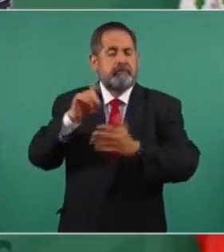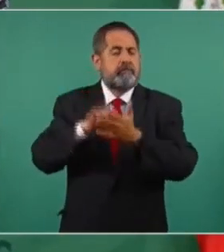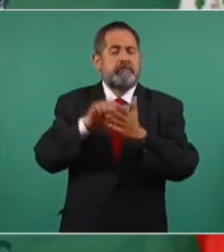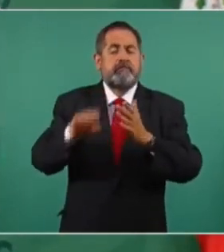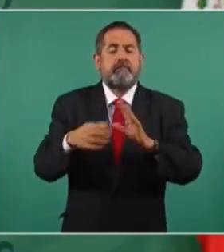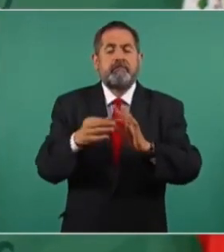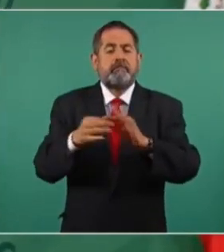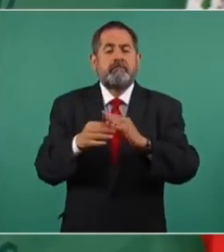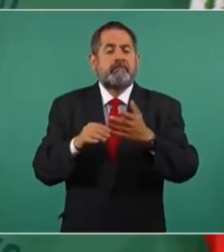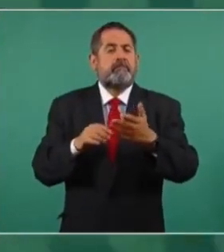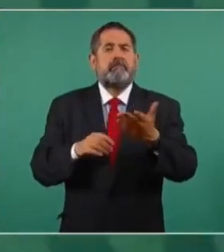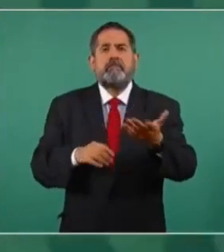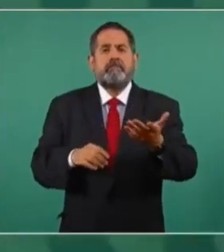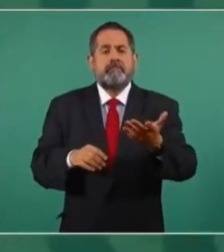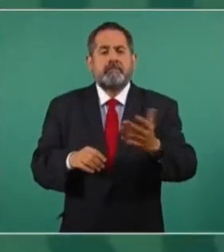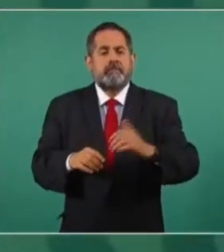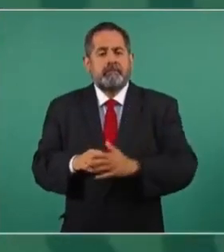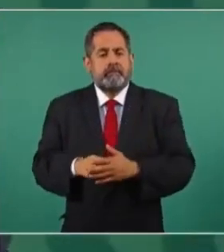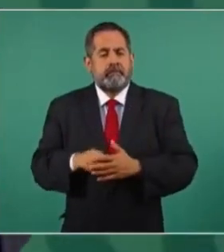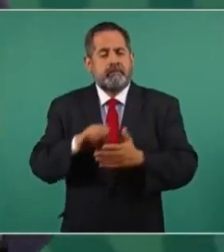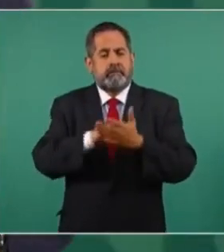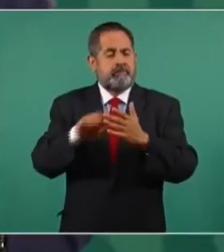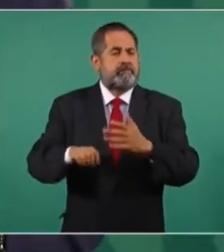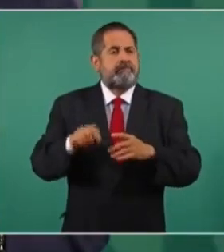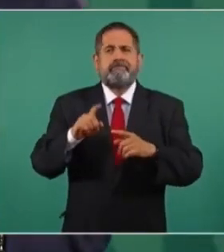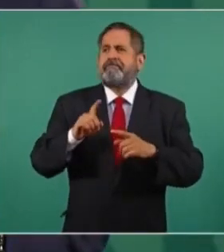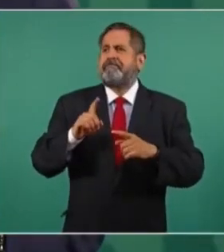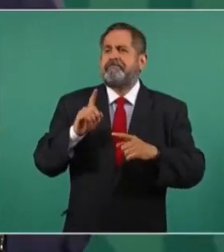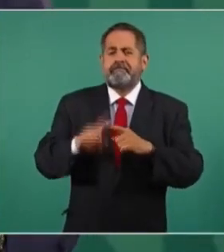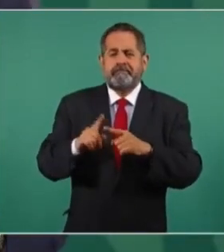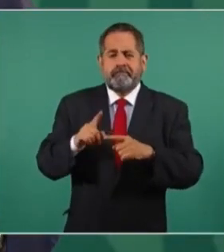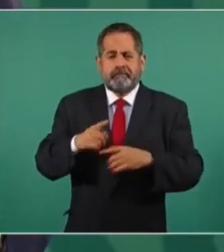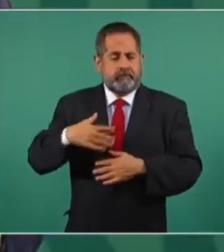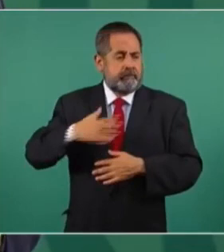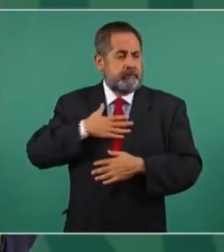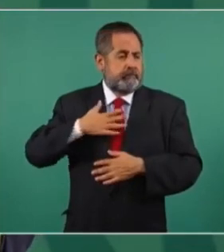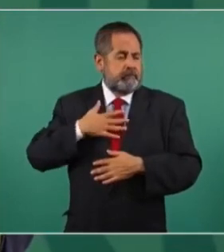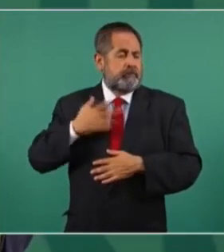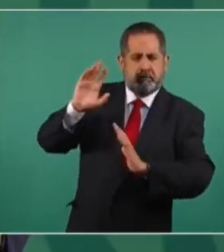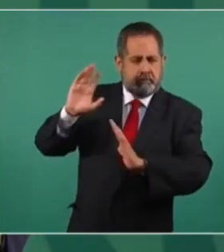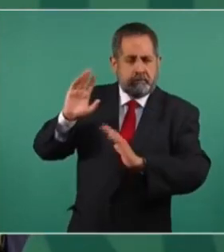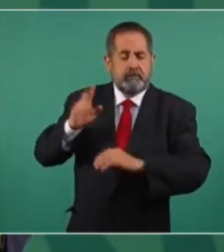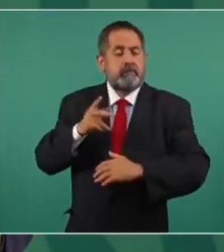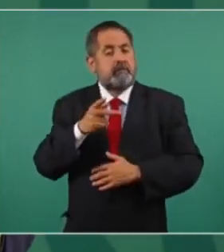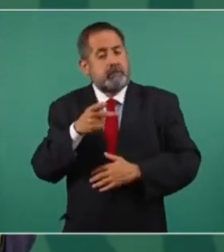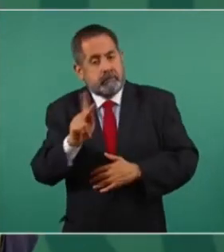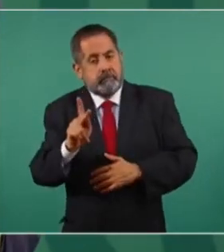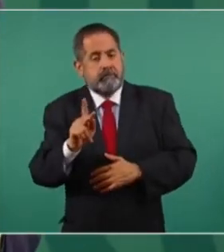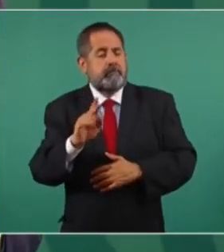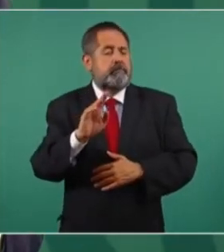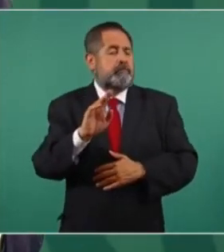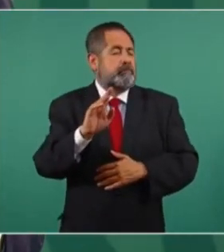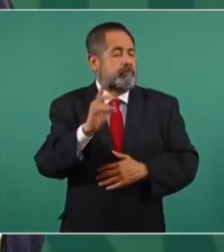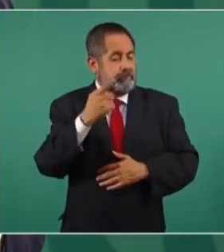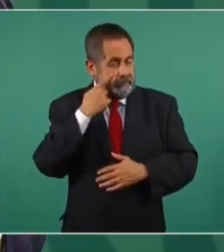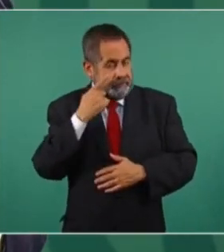porque tiene que ver con los principios de nuestra política exterior. Pero si ustedes